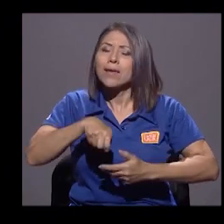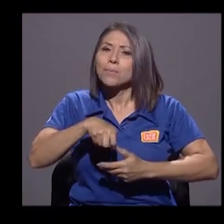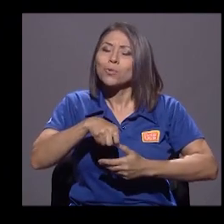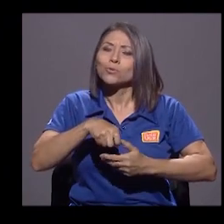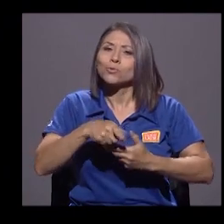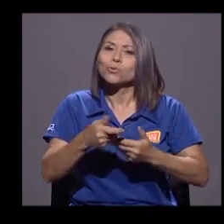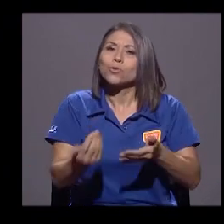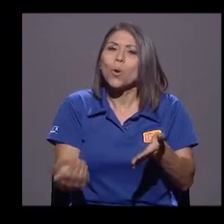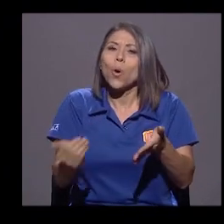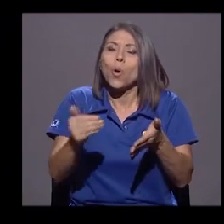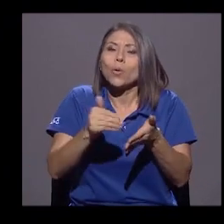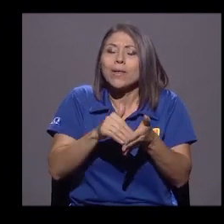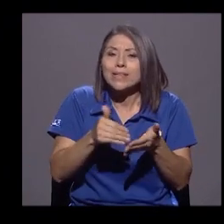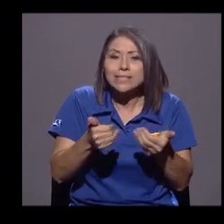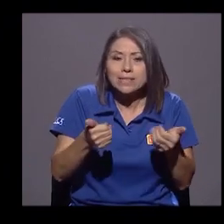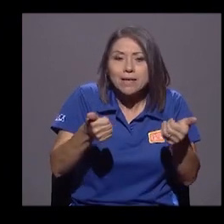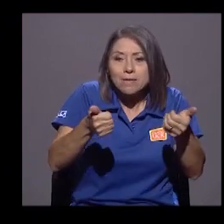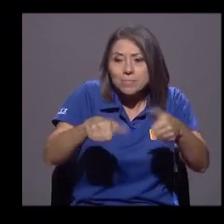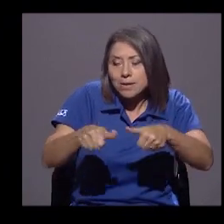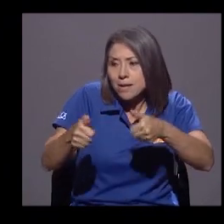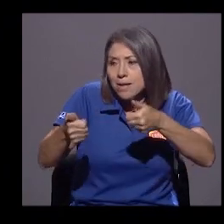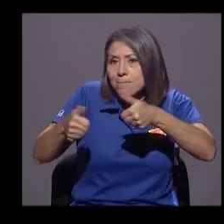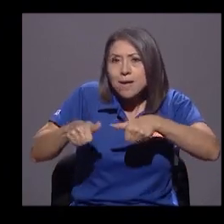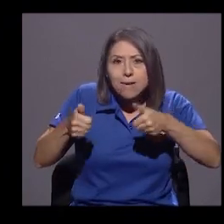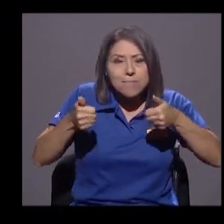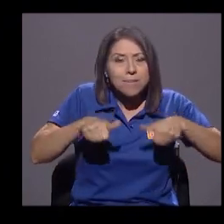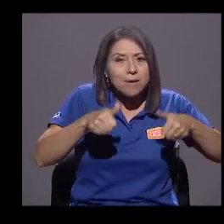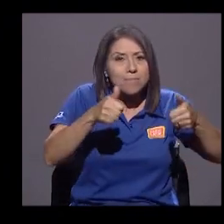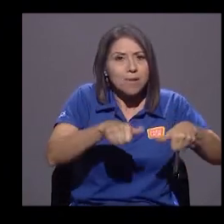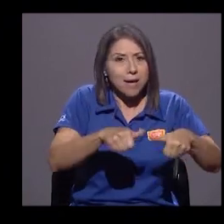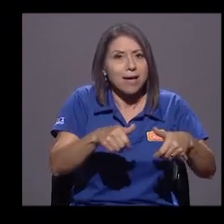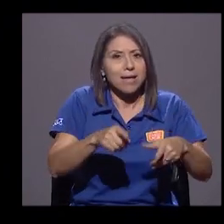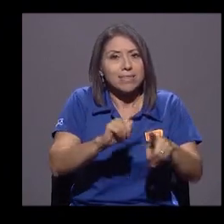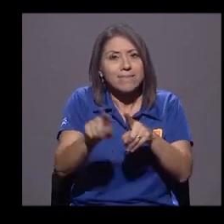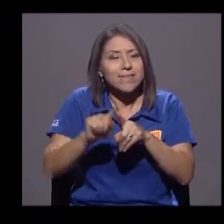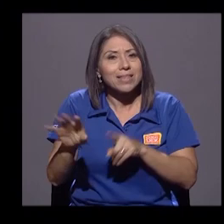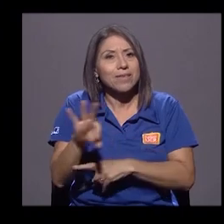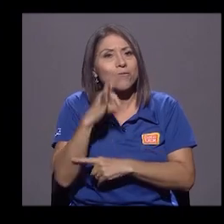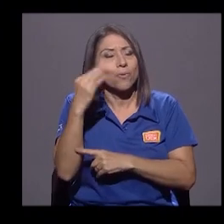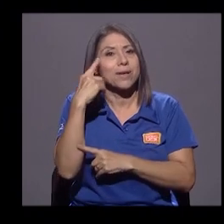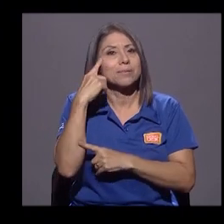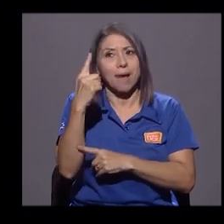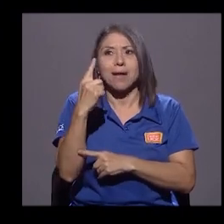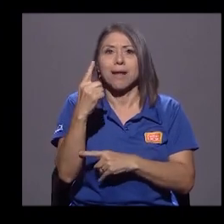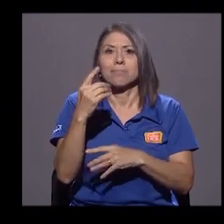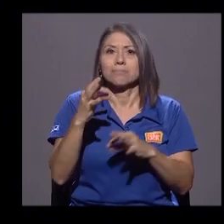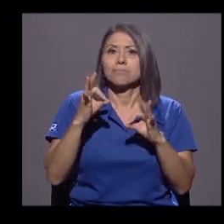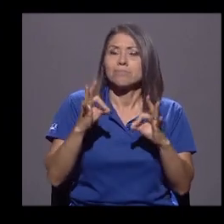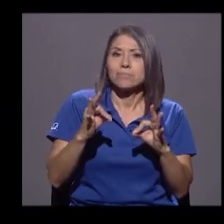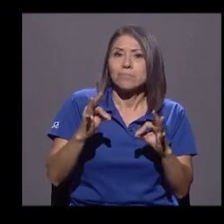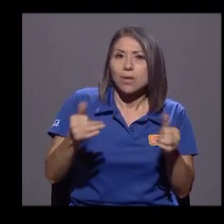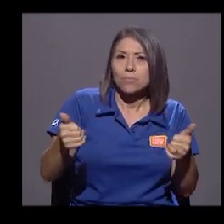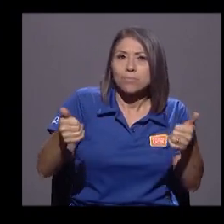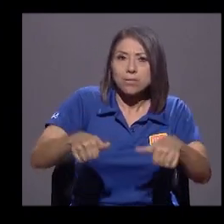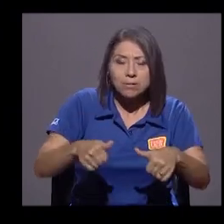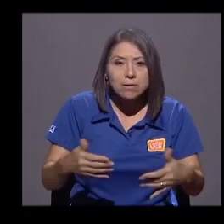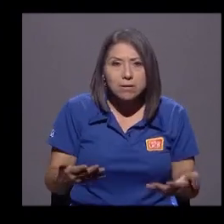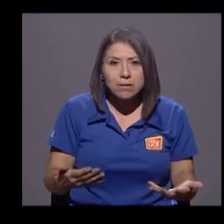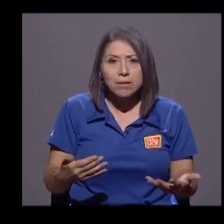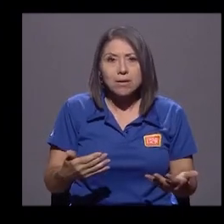crear nuevamente, consensuar nuevamente, mecanismos a través de los cuales nos podemos poner de acuerdo a la hora de discutir.